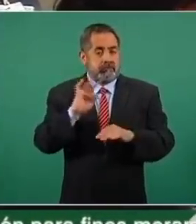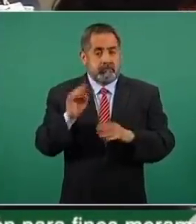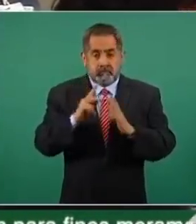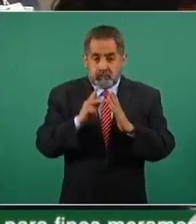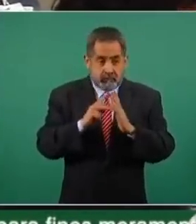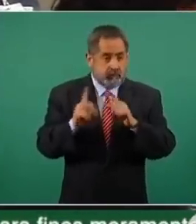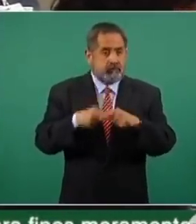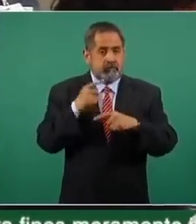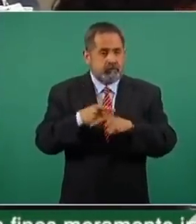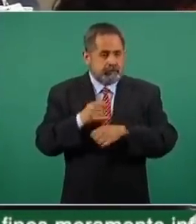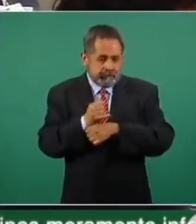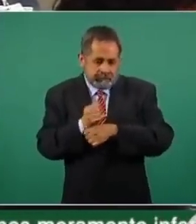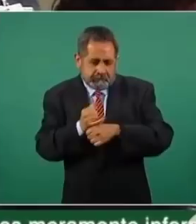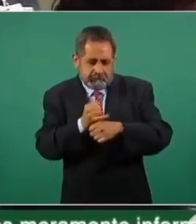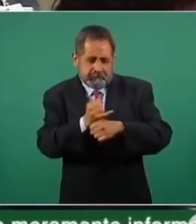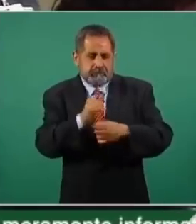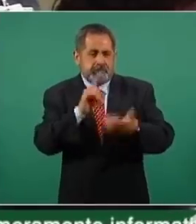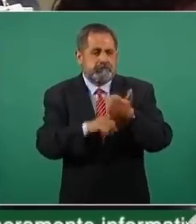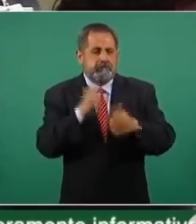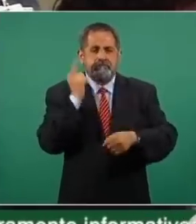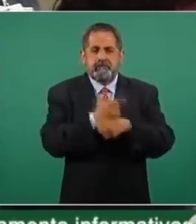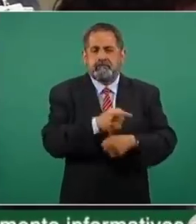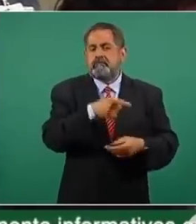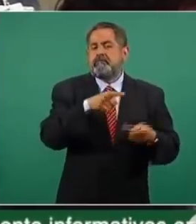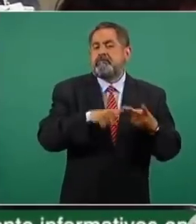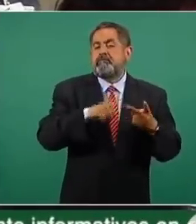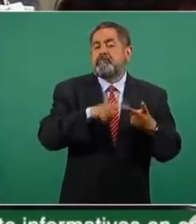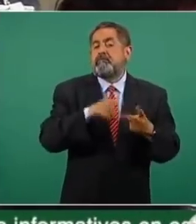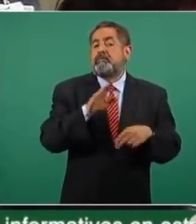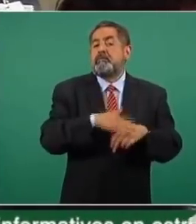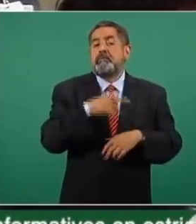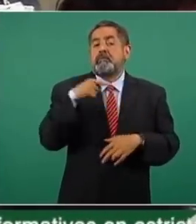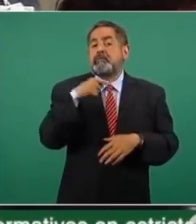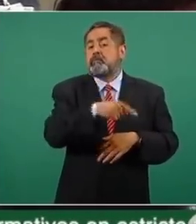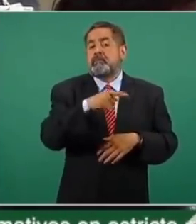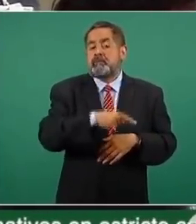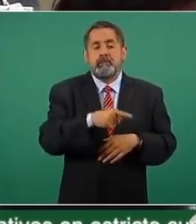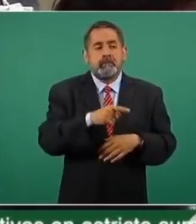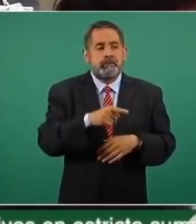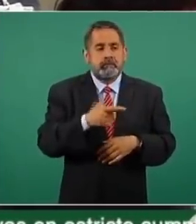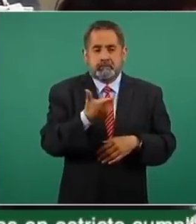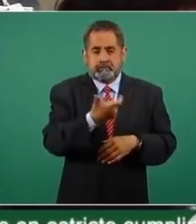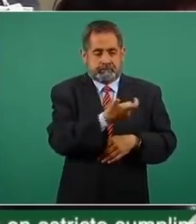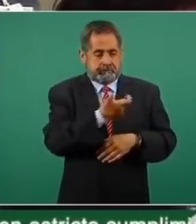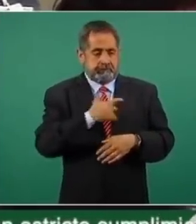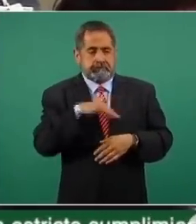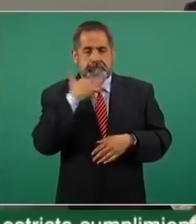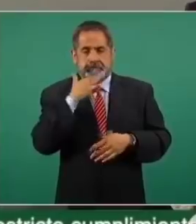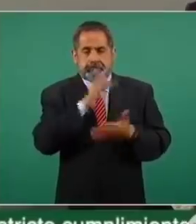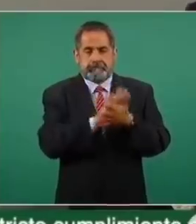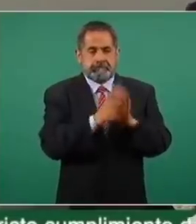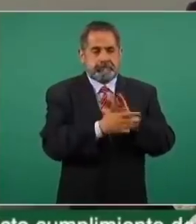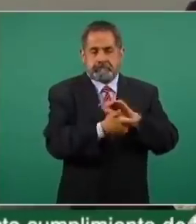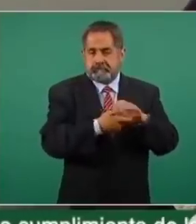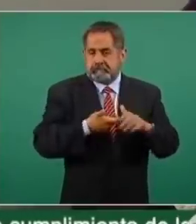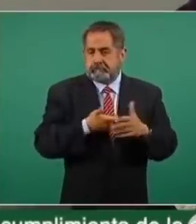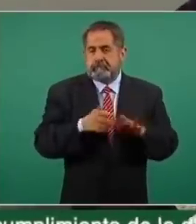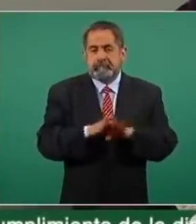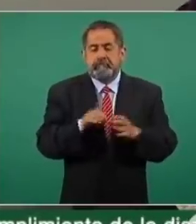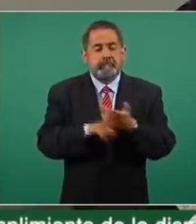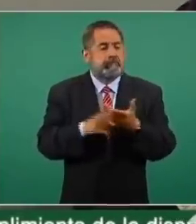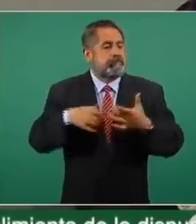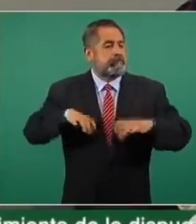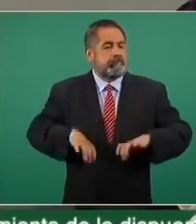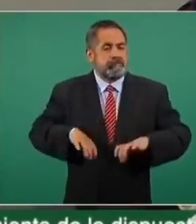reactivación de la investigación por operaciones de procedencia ilícita y enriquecimiento cuando